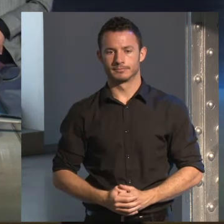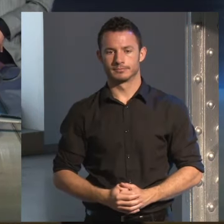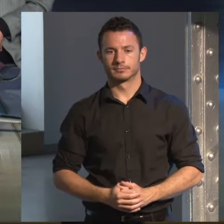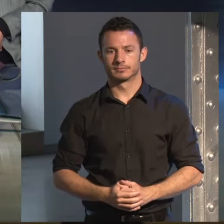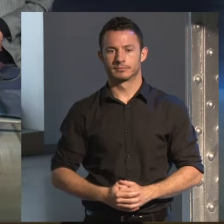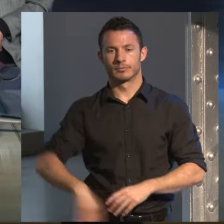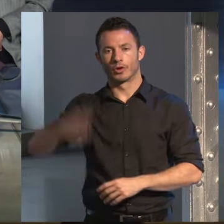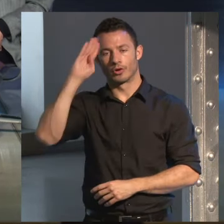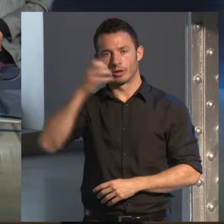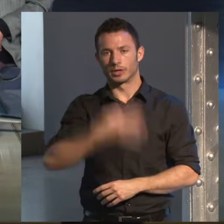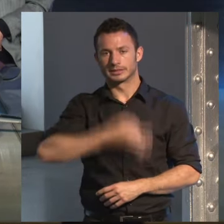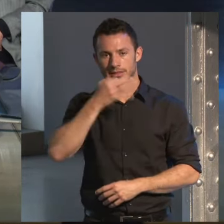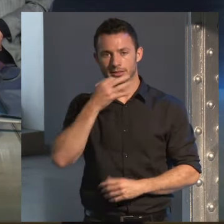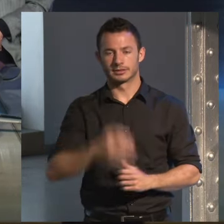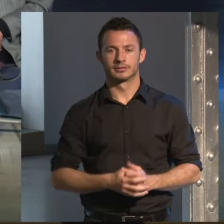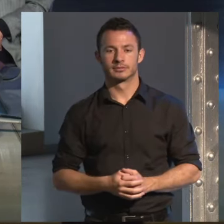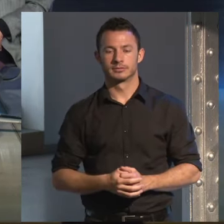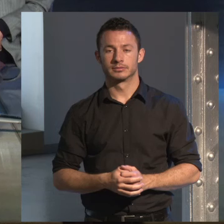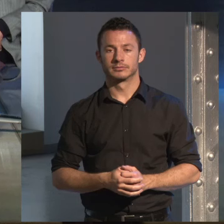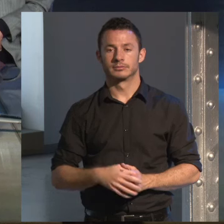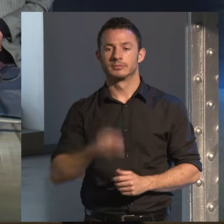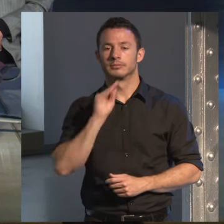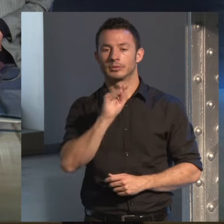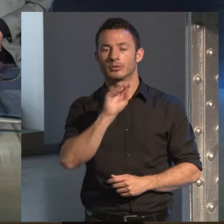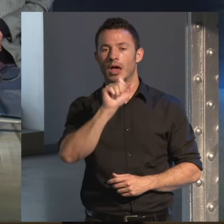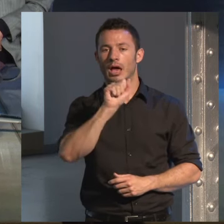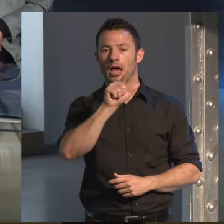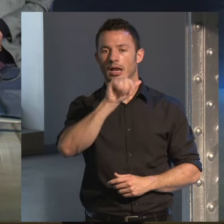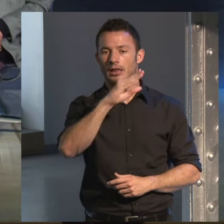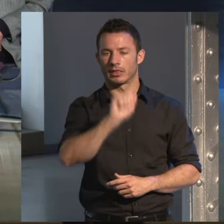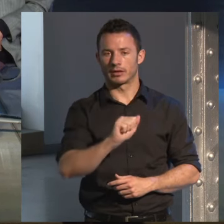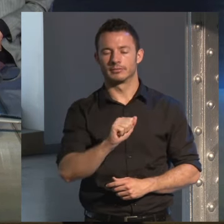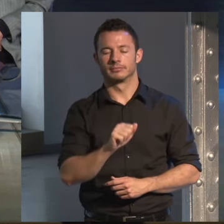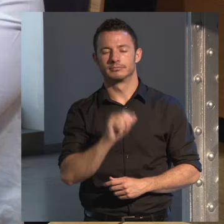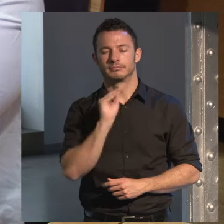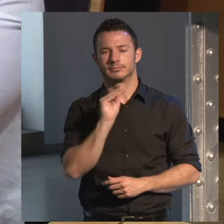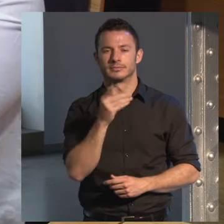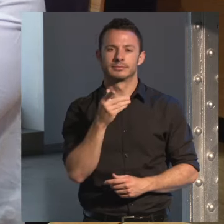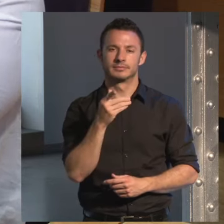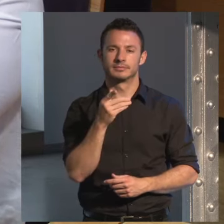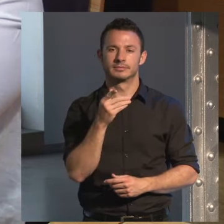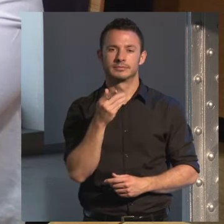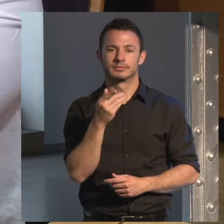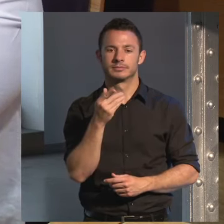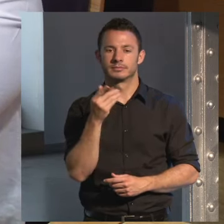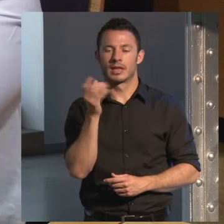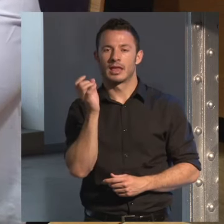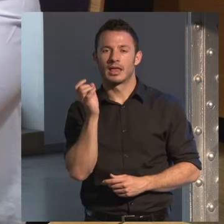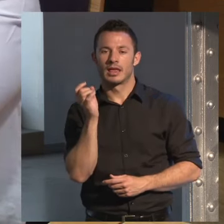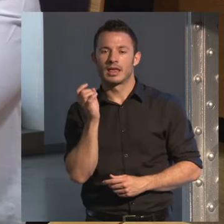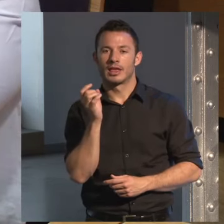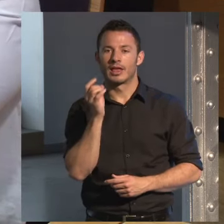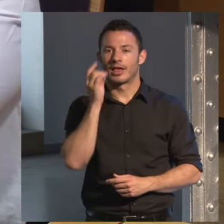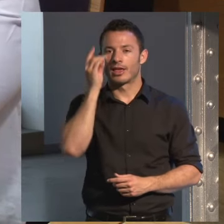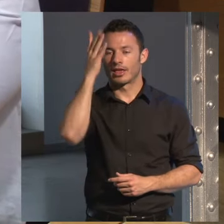hola buenas tardes mi pregunta es para Alicia Jiménez Barlett quería preguntarle cómo surge la idea tan